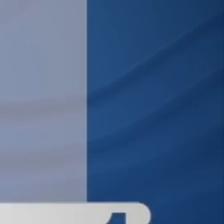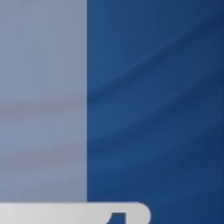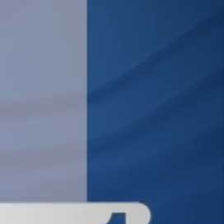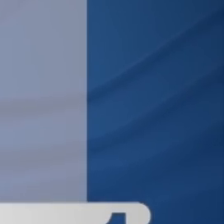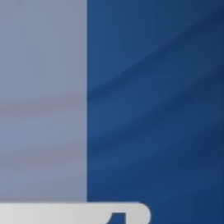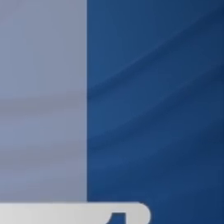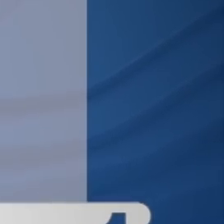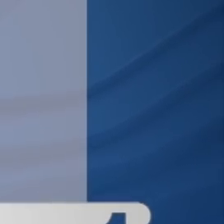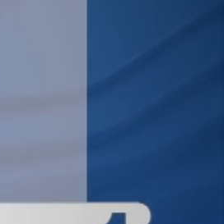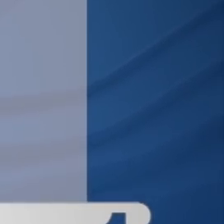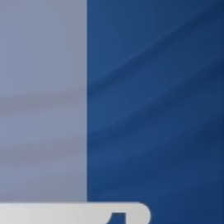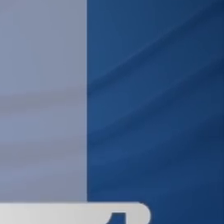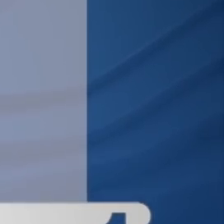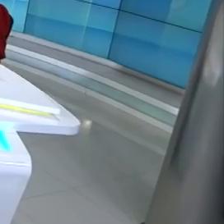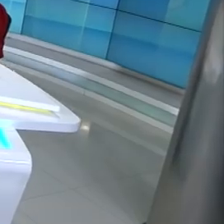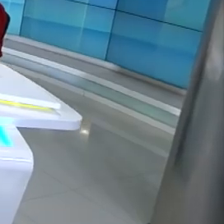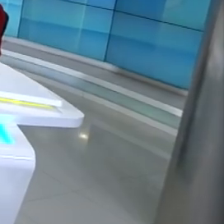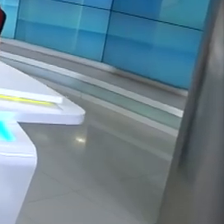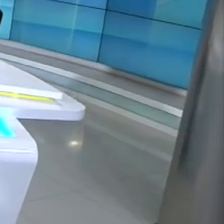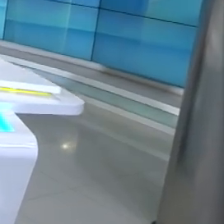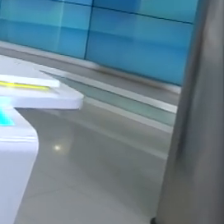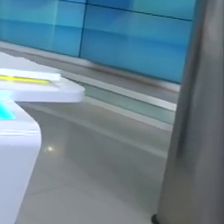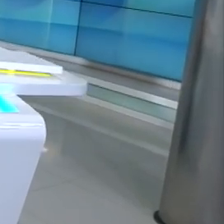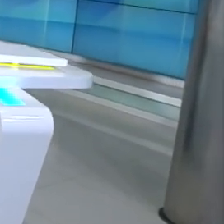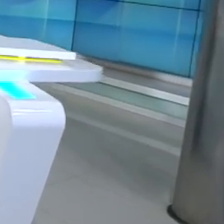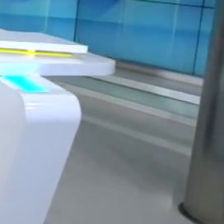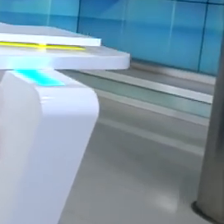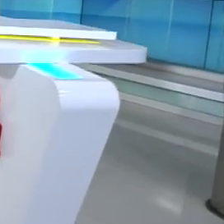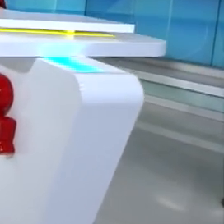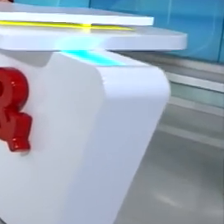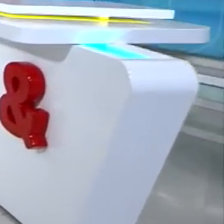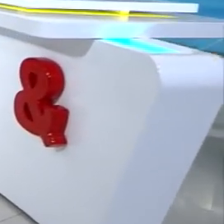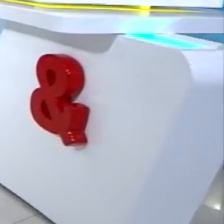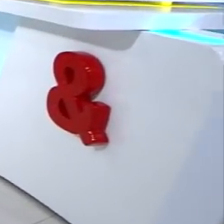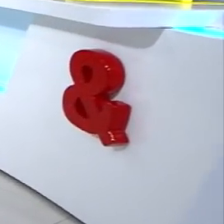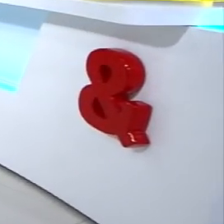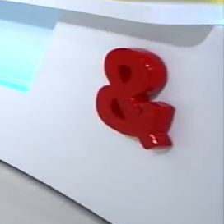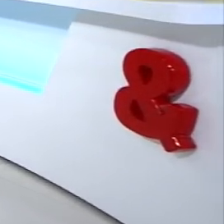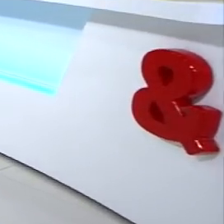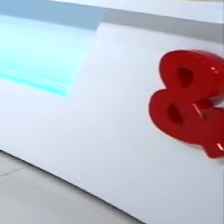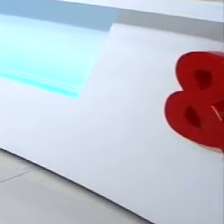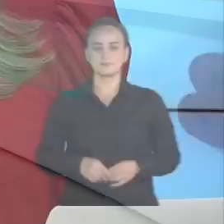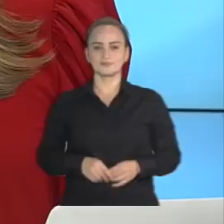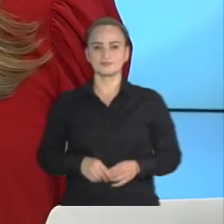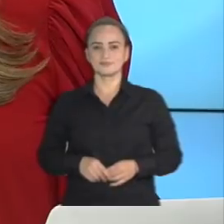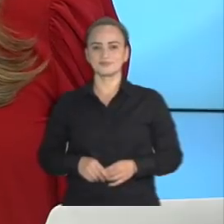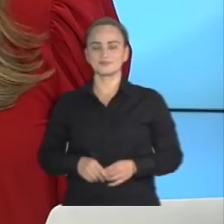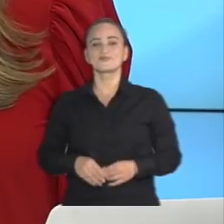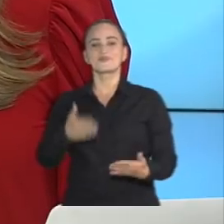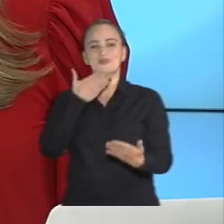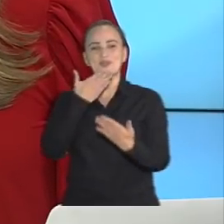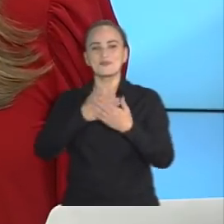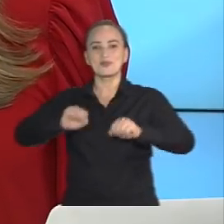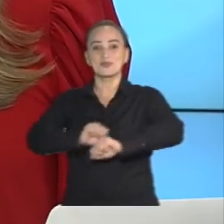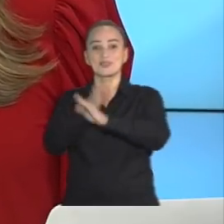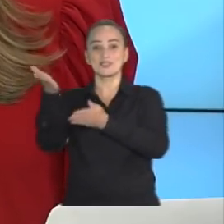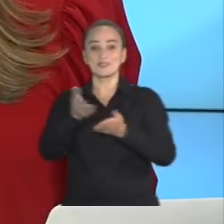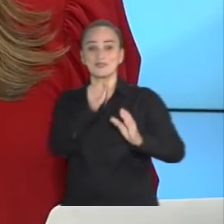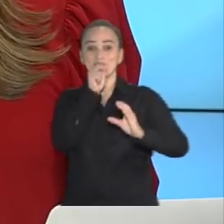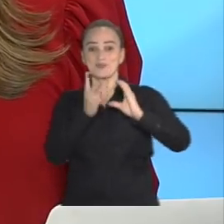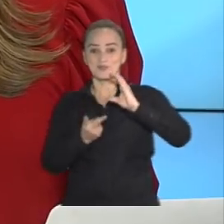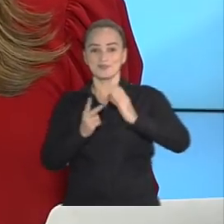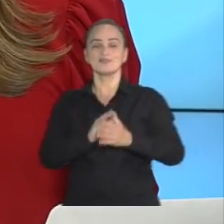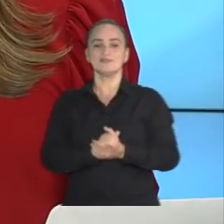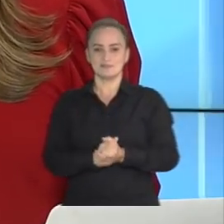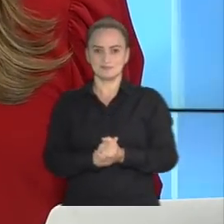y ataca con machete a la policía. Con Luis Atobo. Muy buenos días, bienvenidos